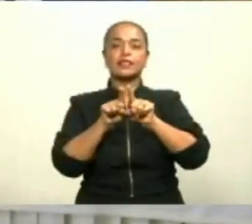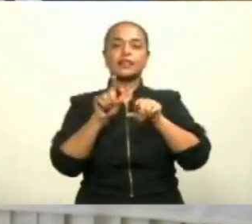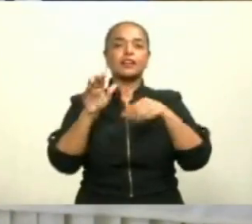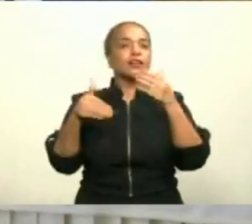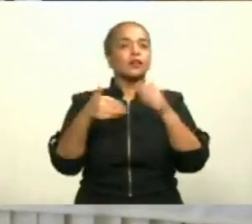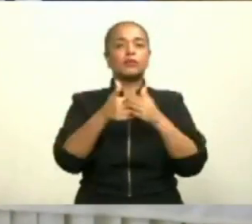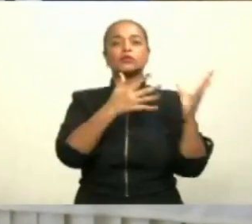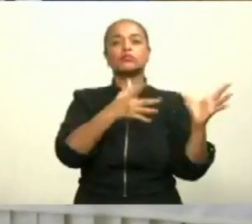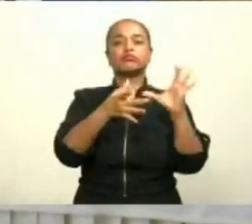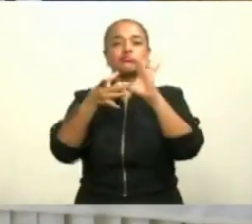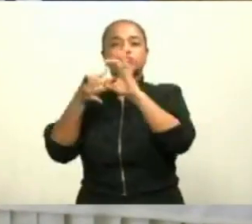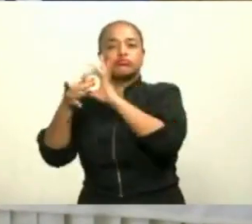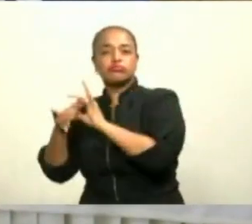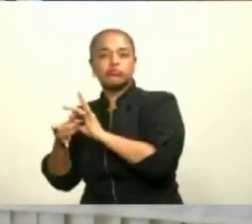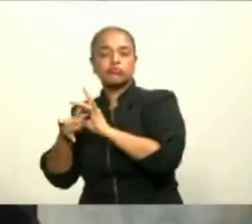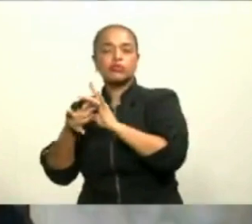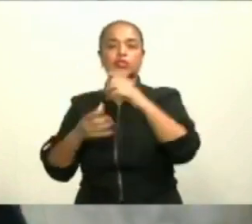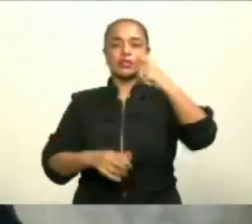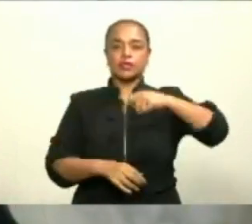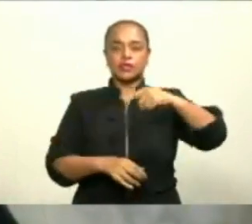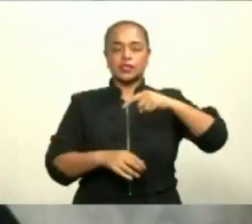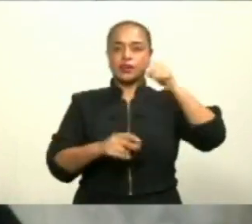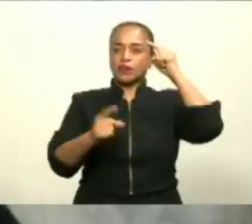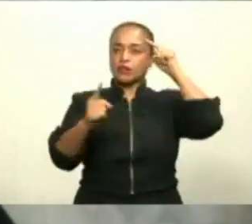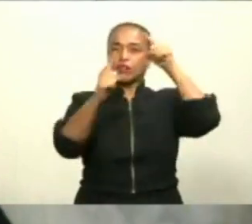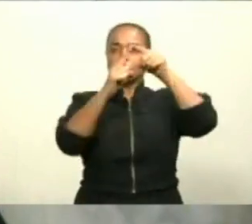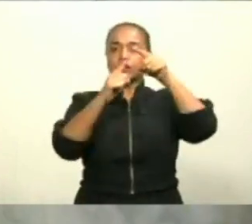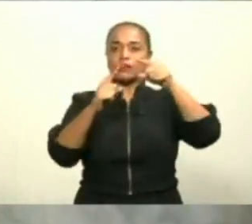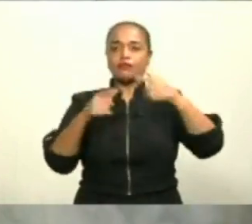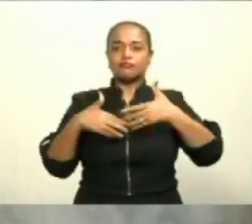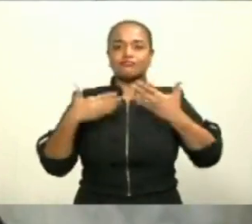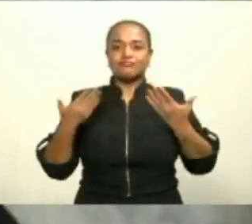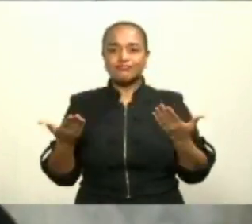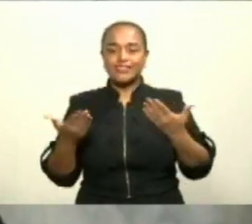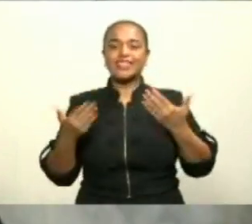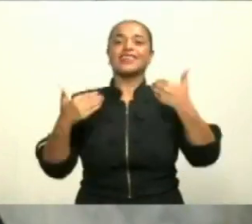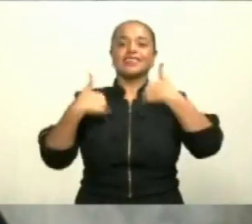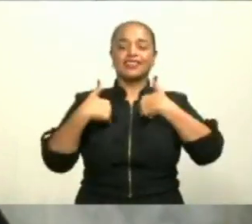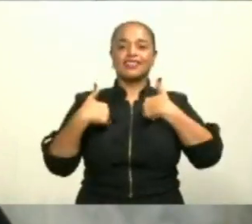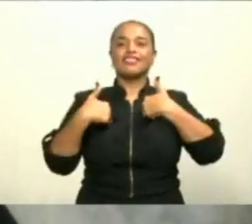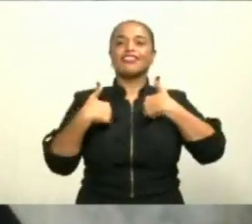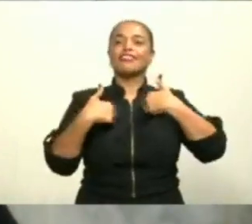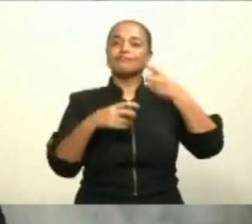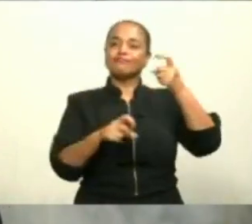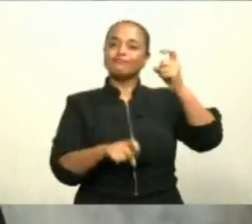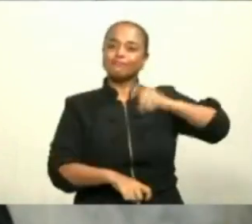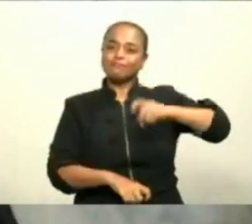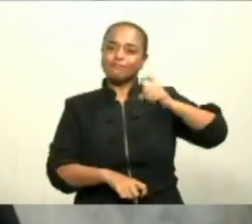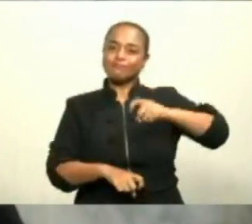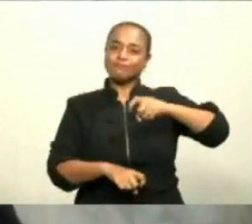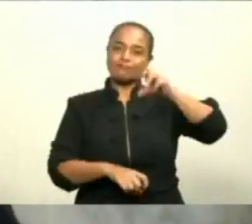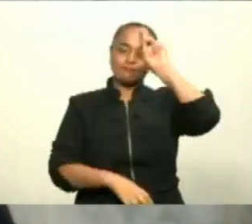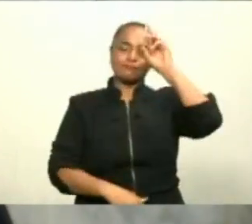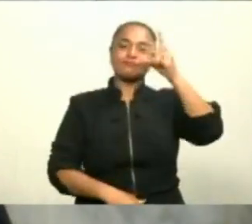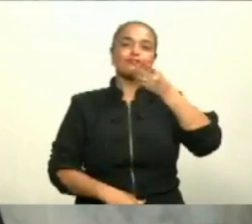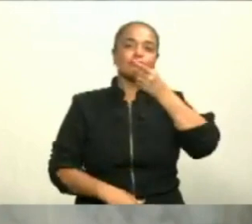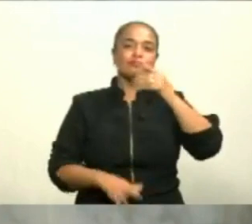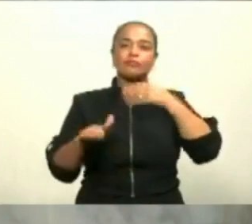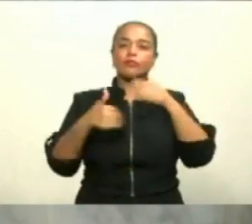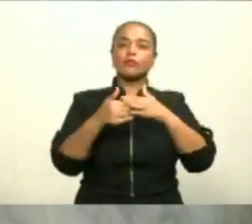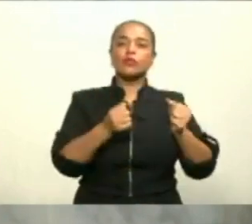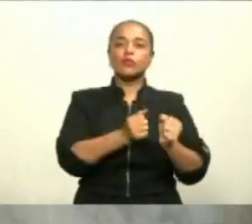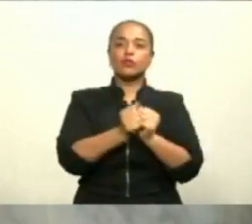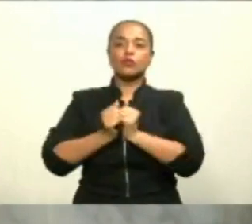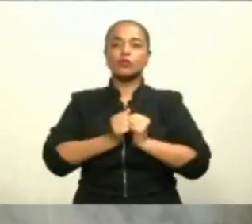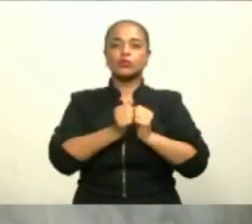las alianzas necesarias que tienen como único objetivo atender las necesidades de los dominicanos y que juntos superemos esta crisis que no